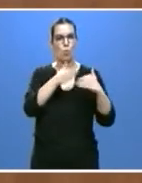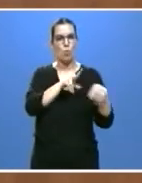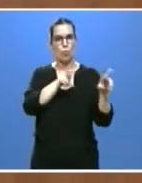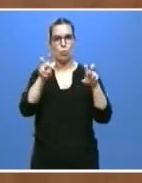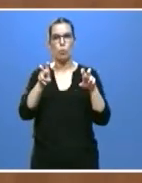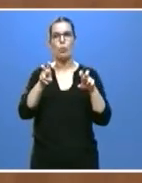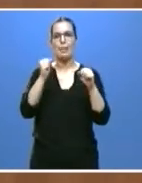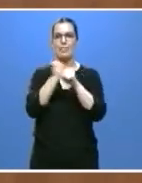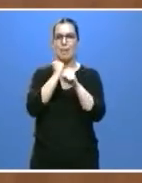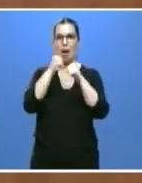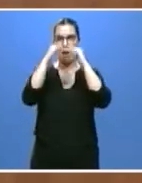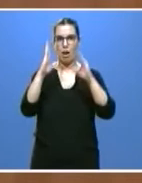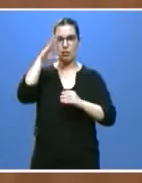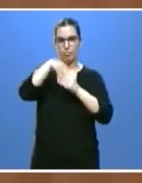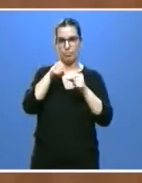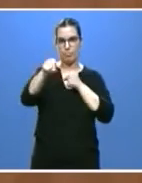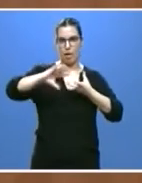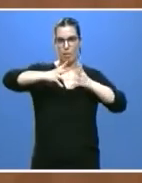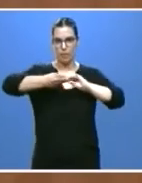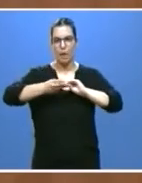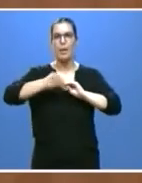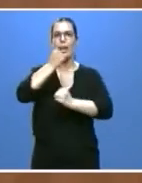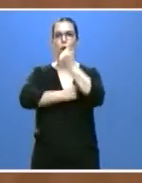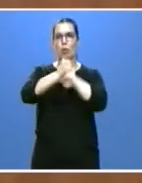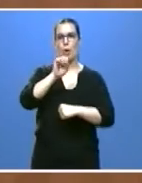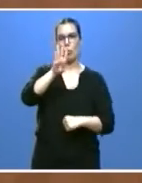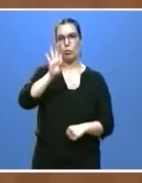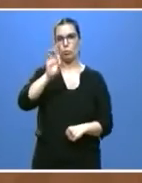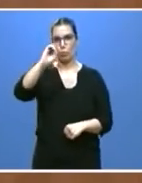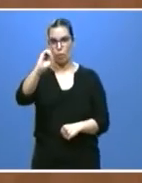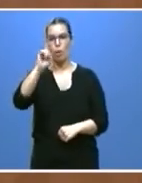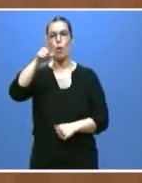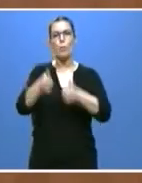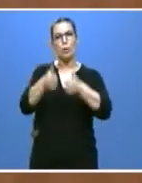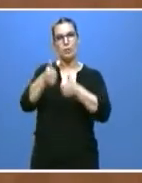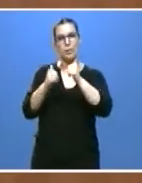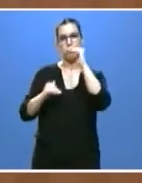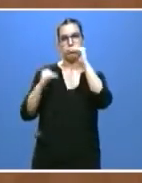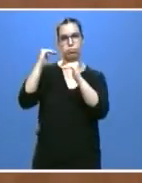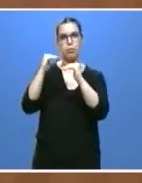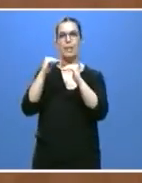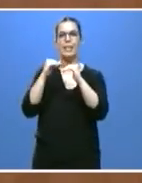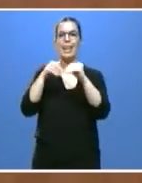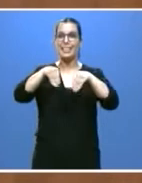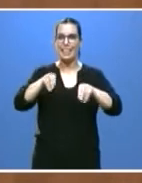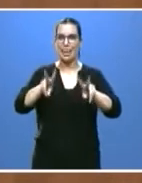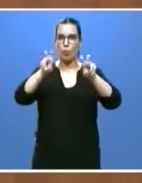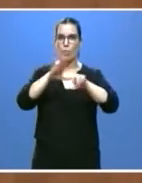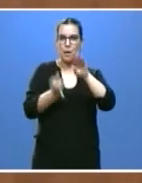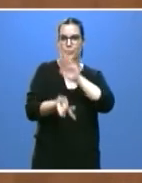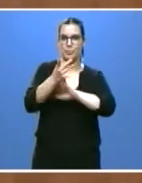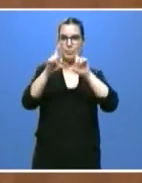el teletrabajo, la economía 4.0 y la competitividad con una nueva estrategia de emprendimiento e innovación